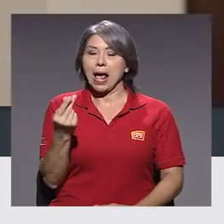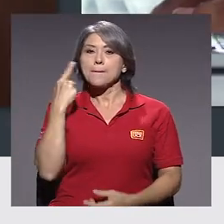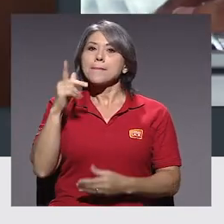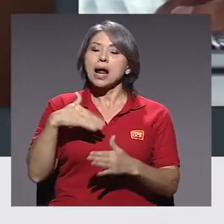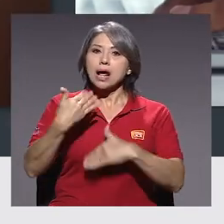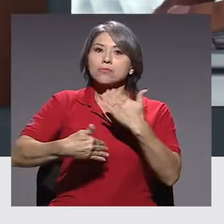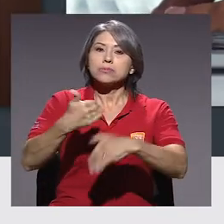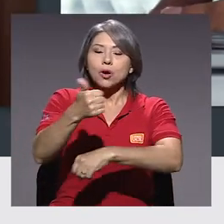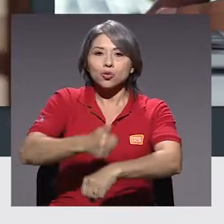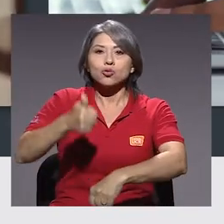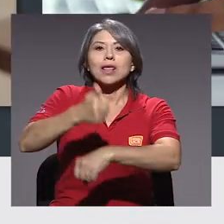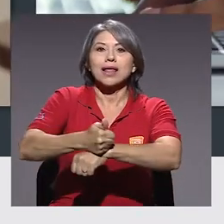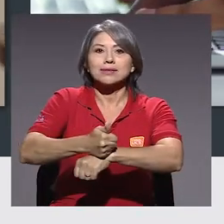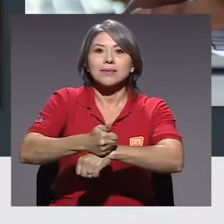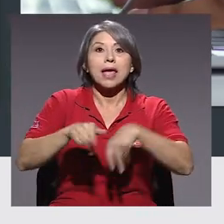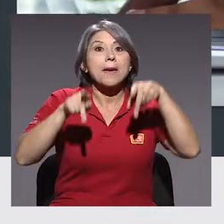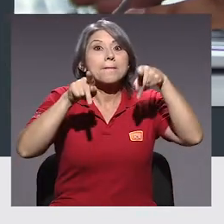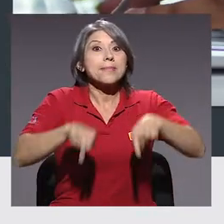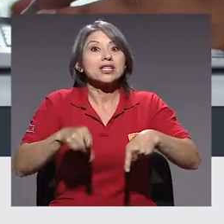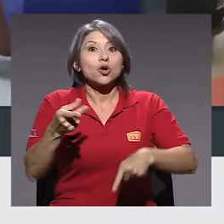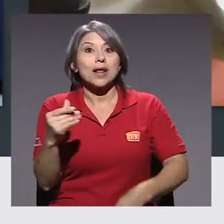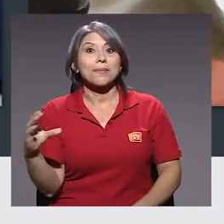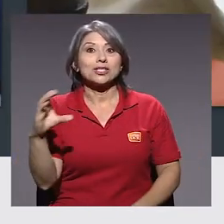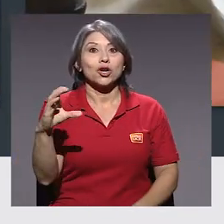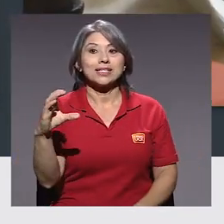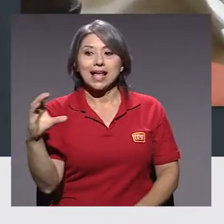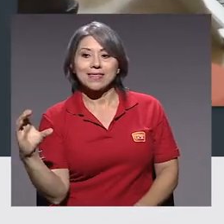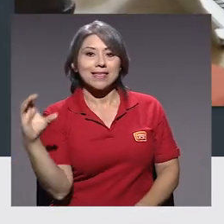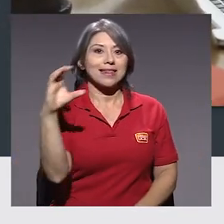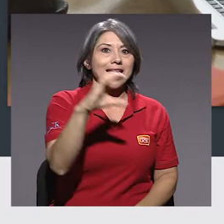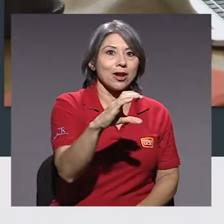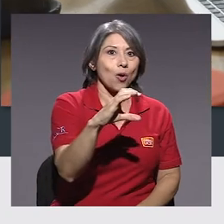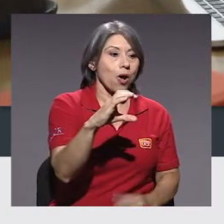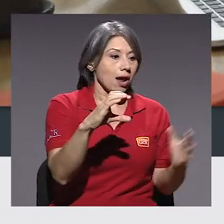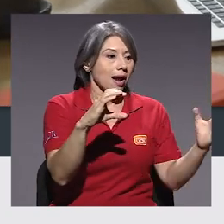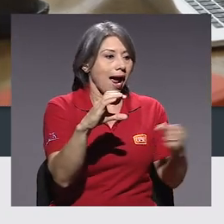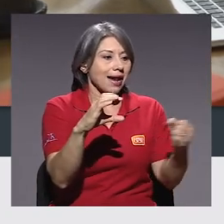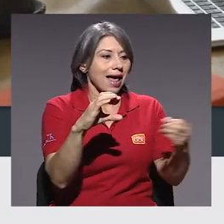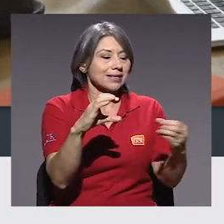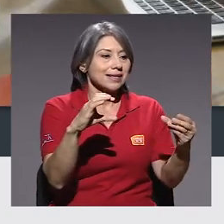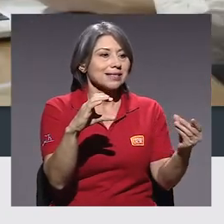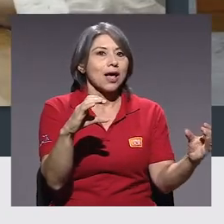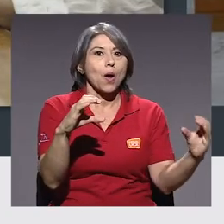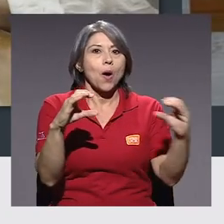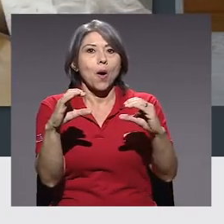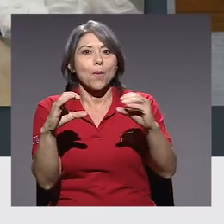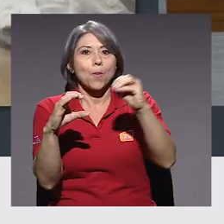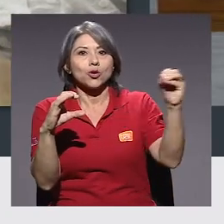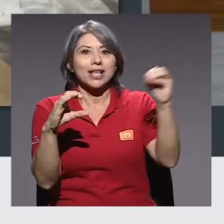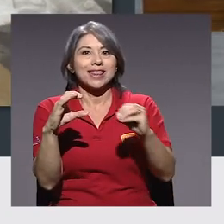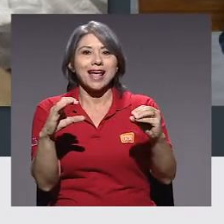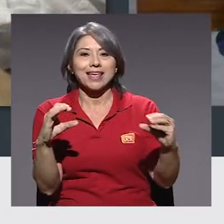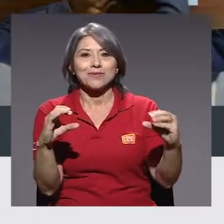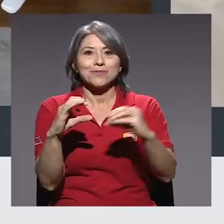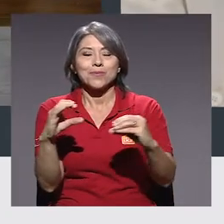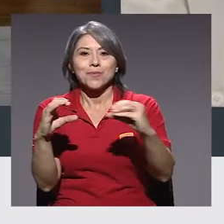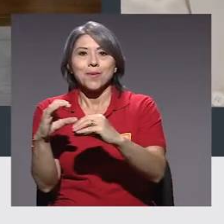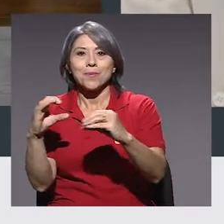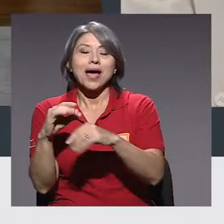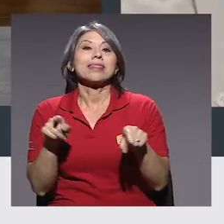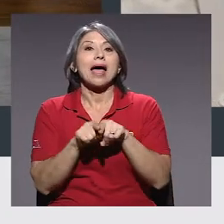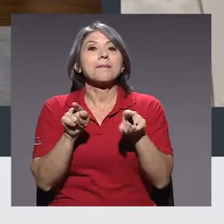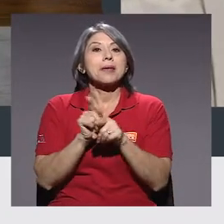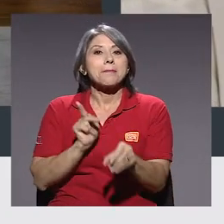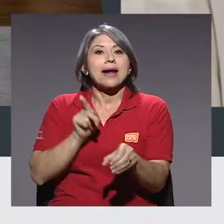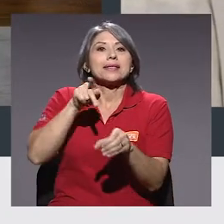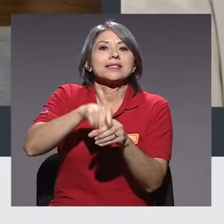consolidarse. La persona inversionista entrega dinero a cambio de un porcentaje de las ganancias, así como de cierta participación